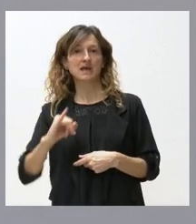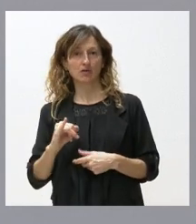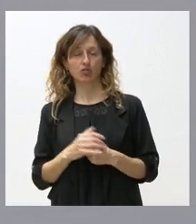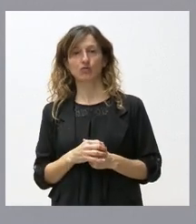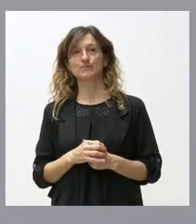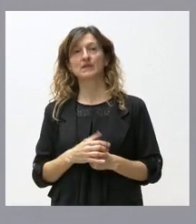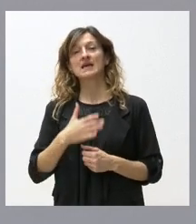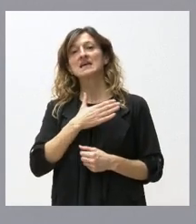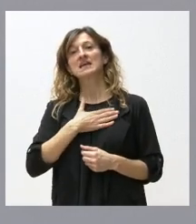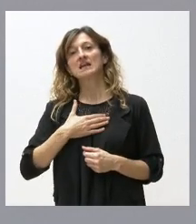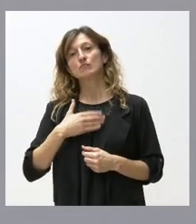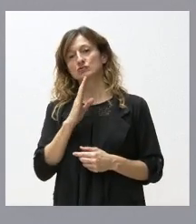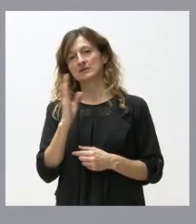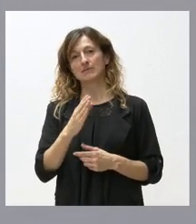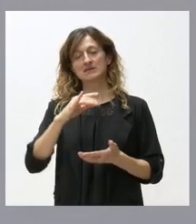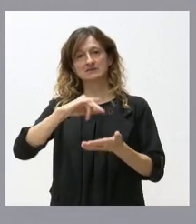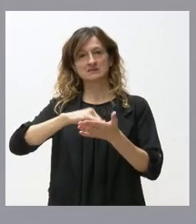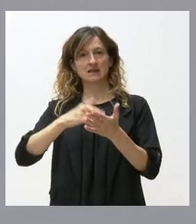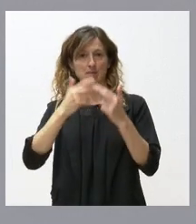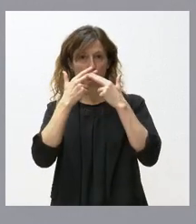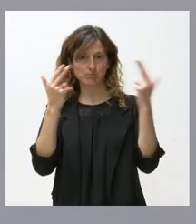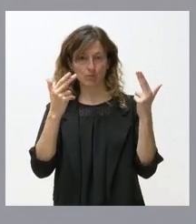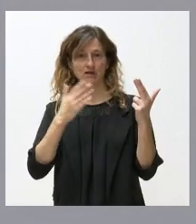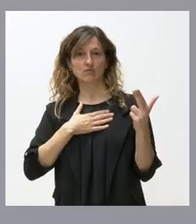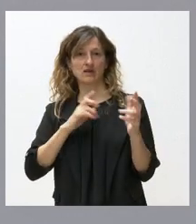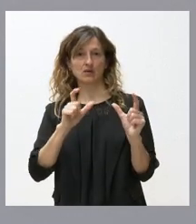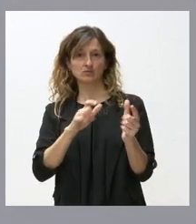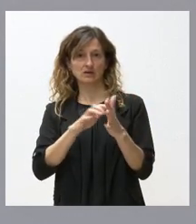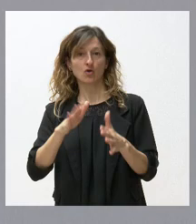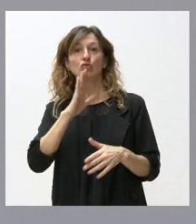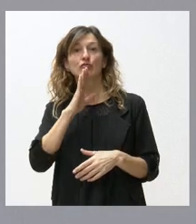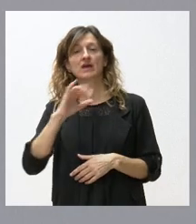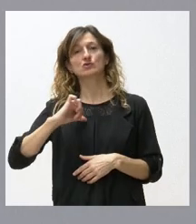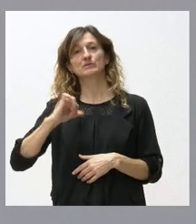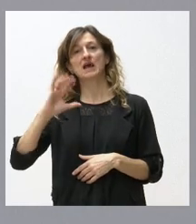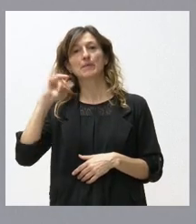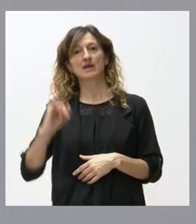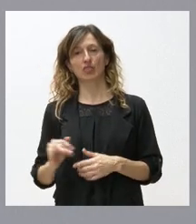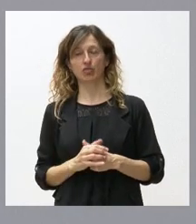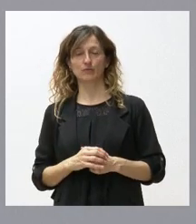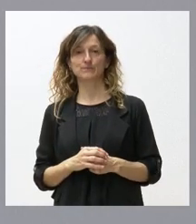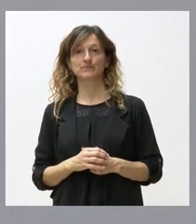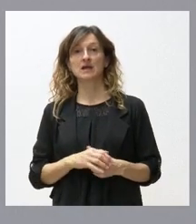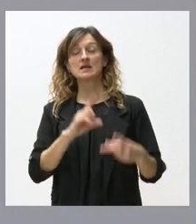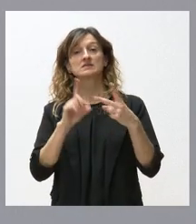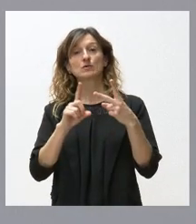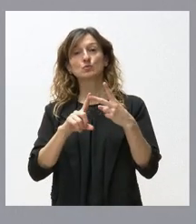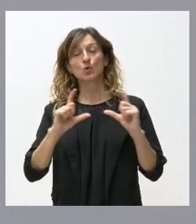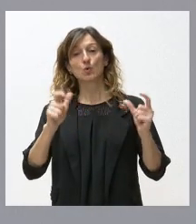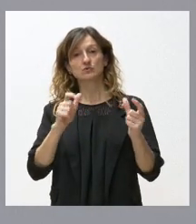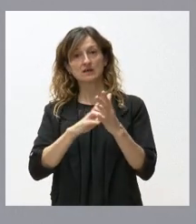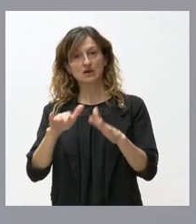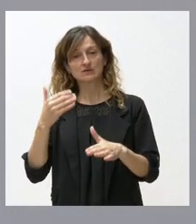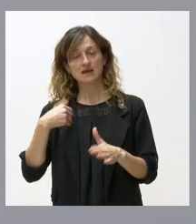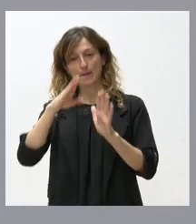hacerlo a través del sistema público y en el hospital público que la junta de Castilla y León tiene en el Bierzo el segundo aspecto la junta de Castilla y ya presentó cuál era su